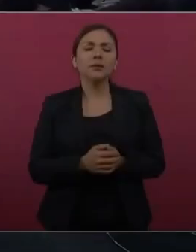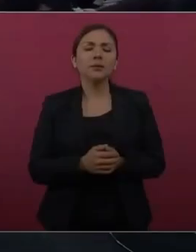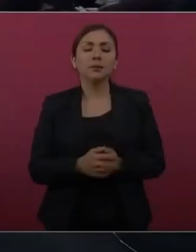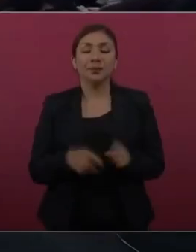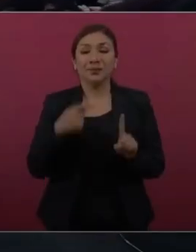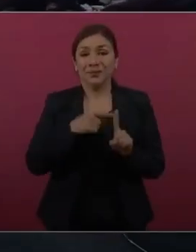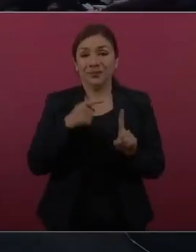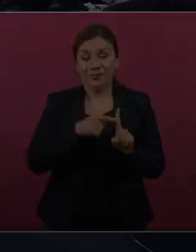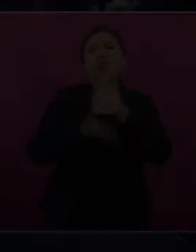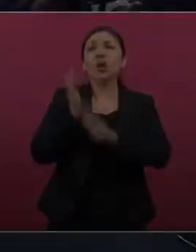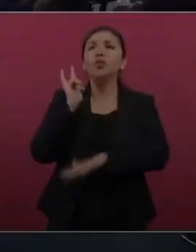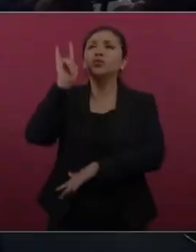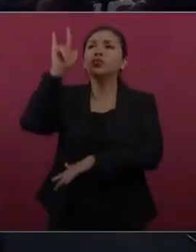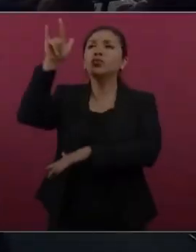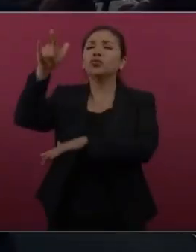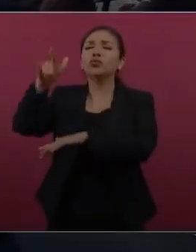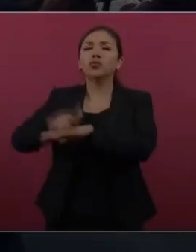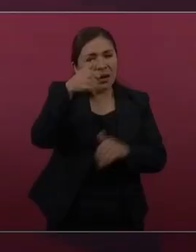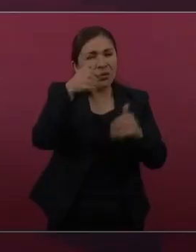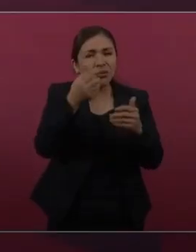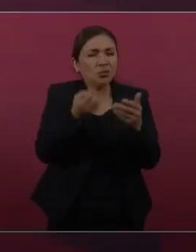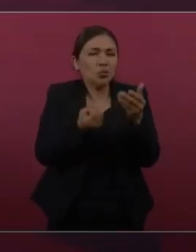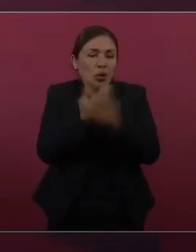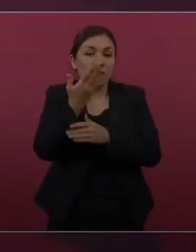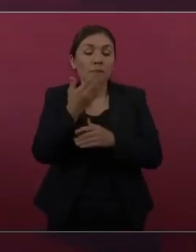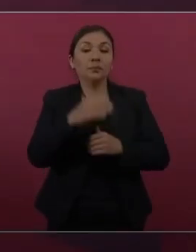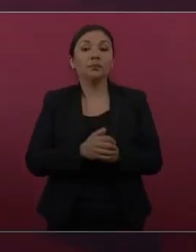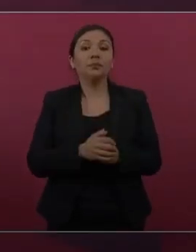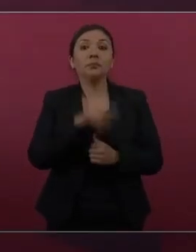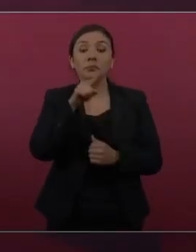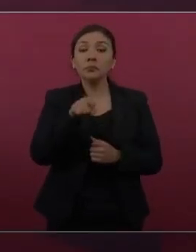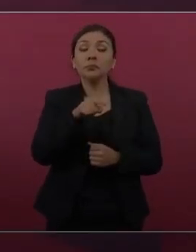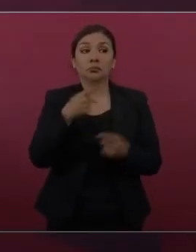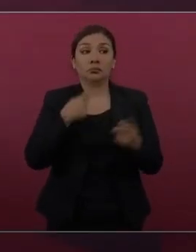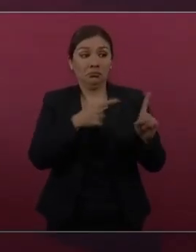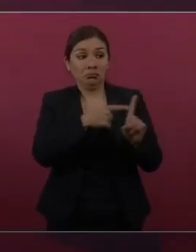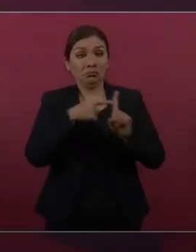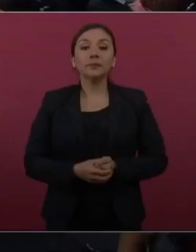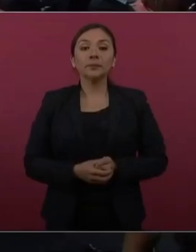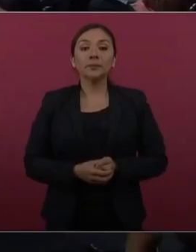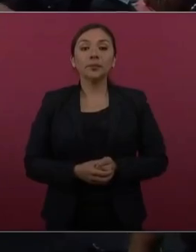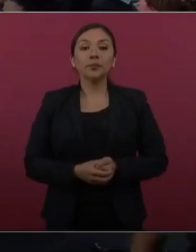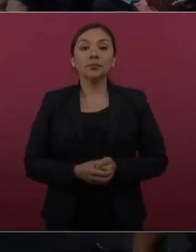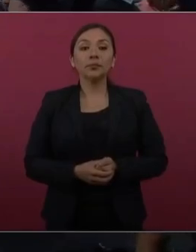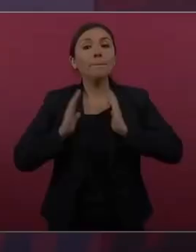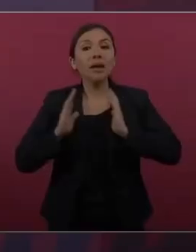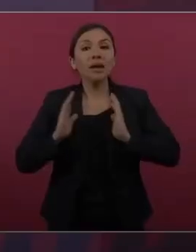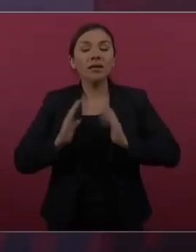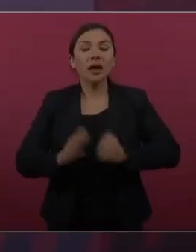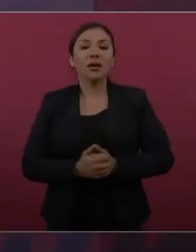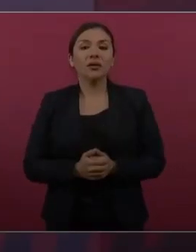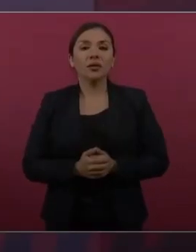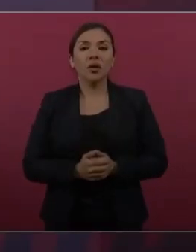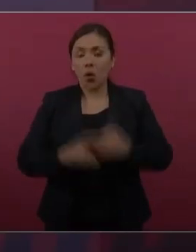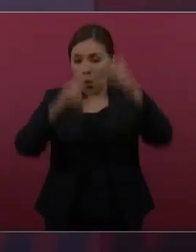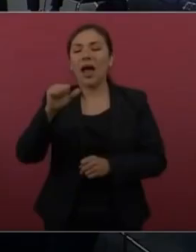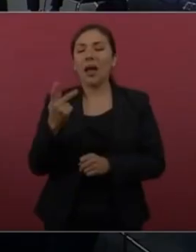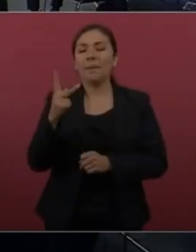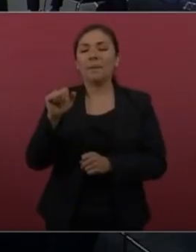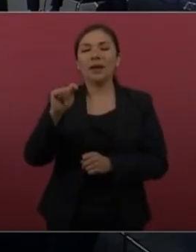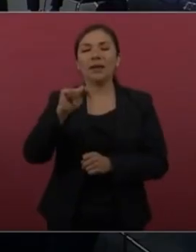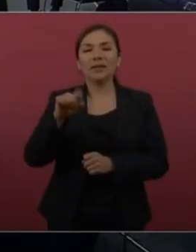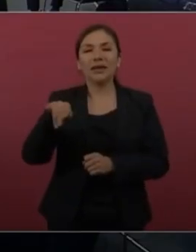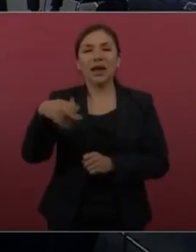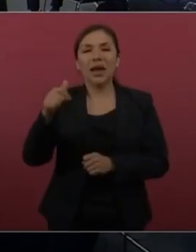a Uruapan para ir a Patzingán y llega con un saco militar y una gorra militar.